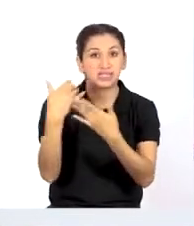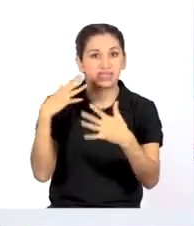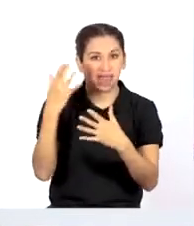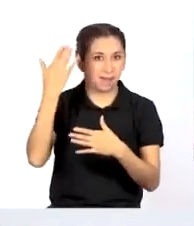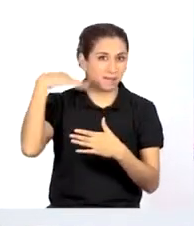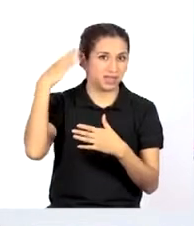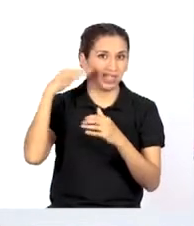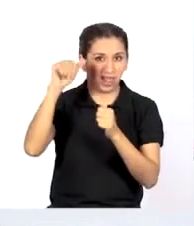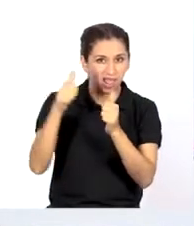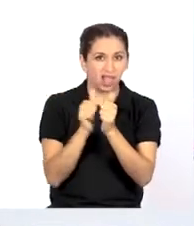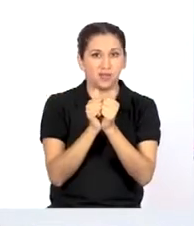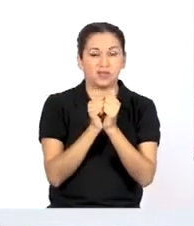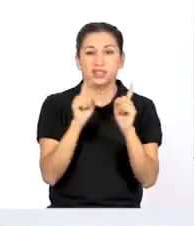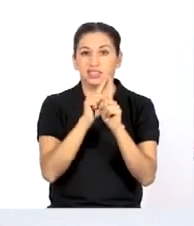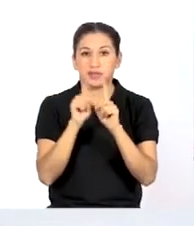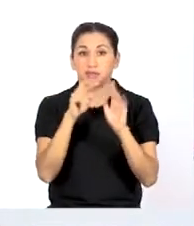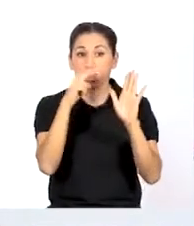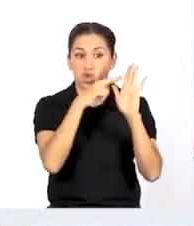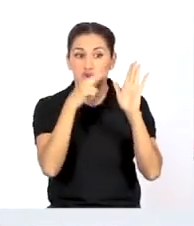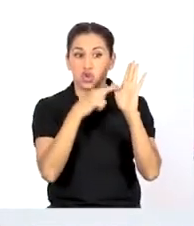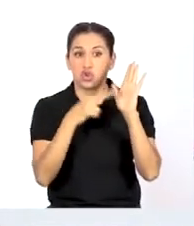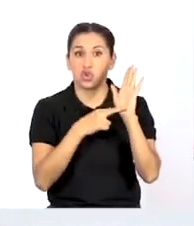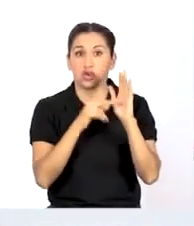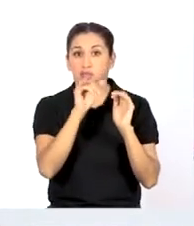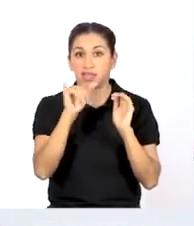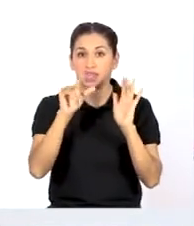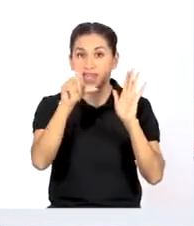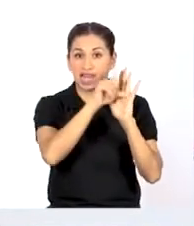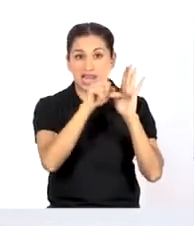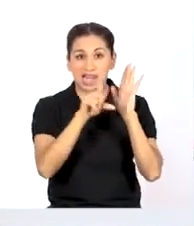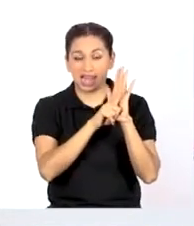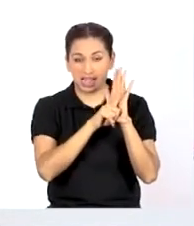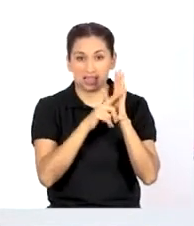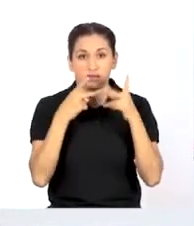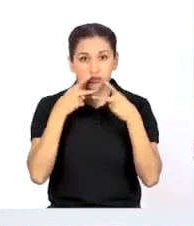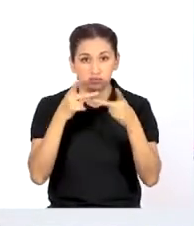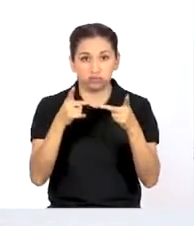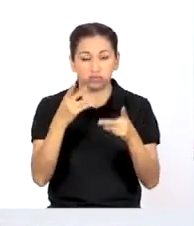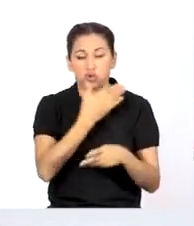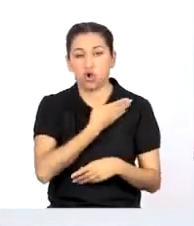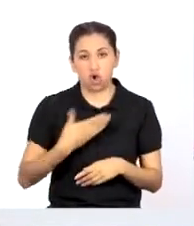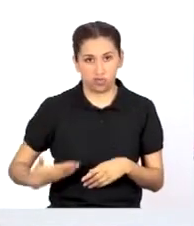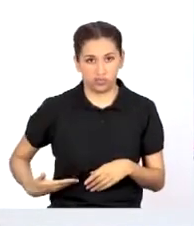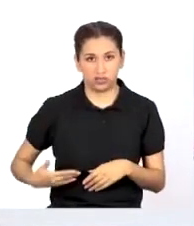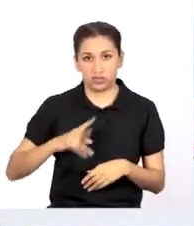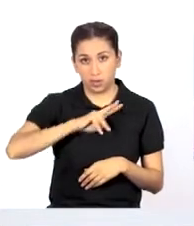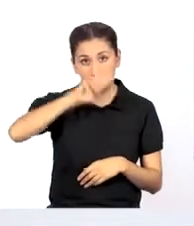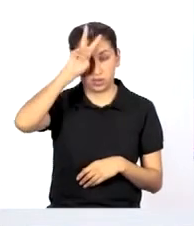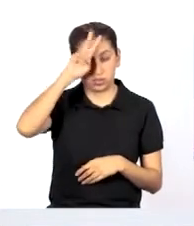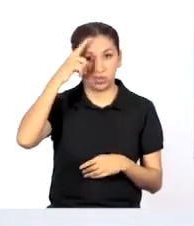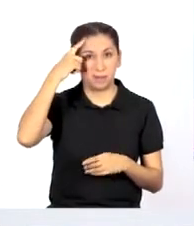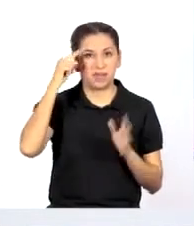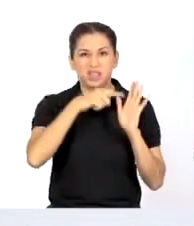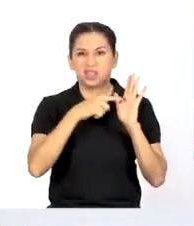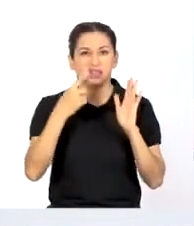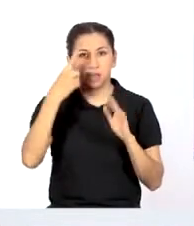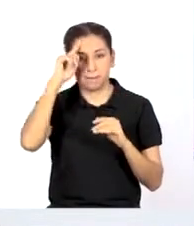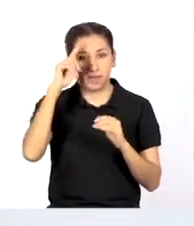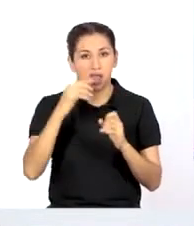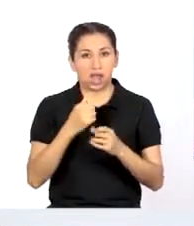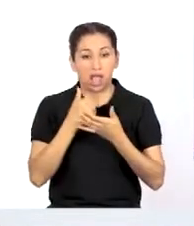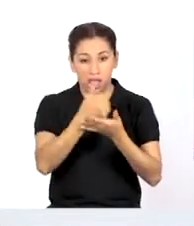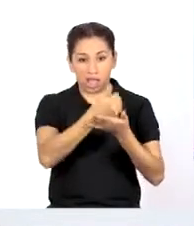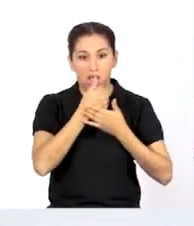nos han acompañado y las normas y las leyes establecidas por nuestro Estado que sirven